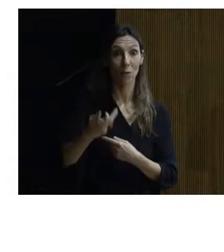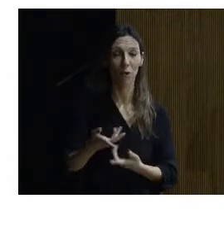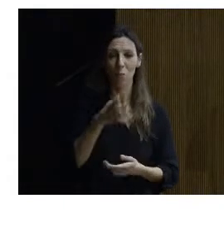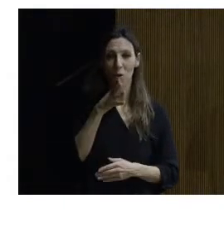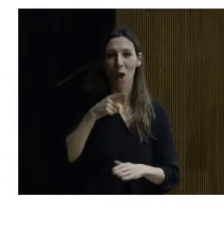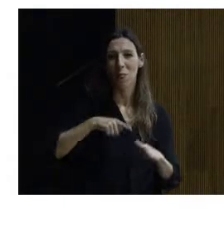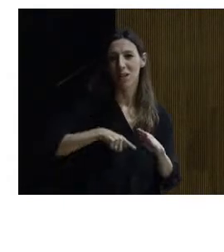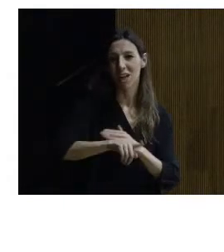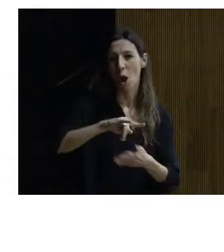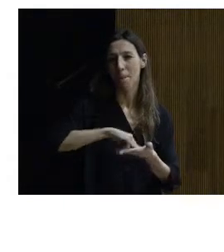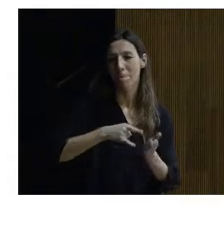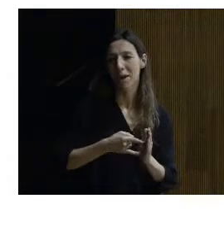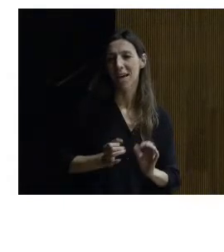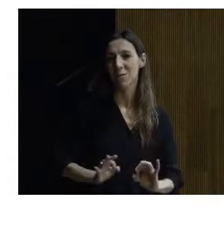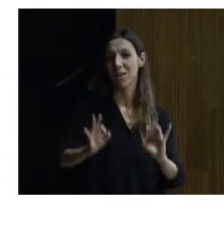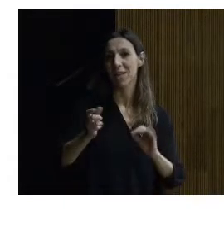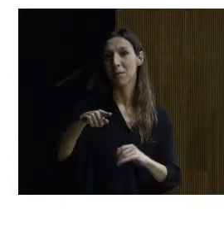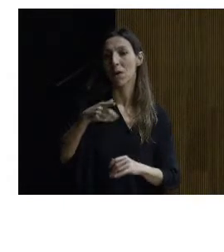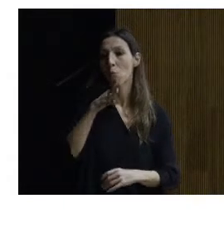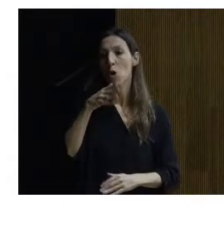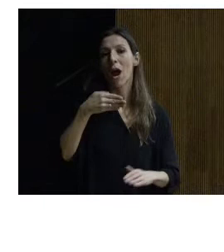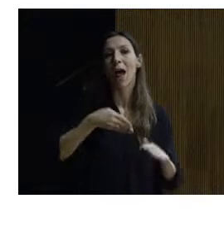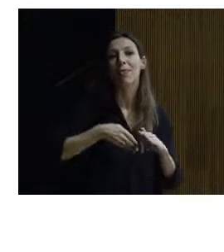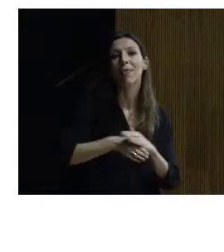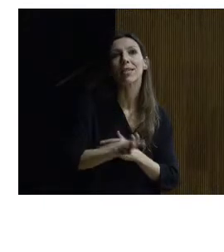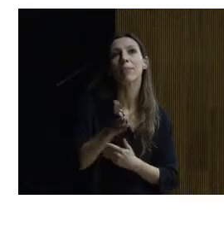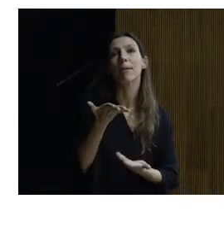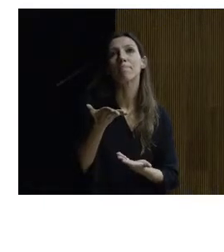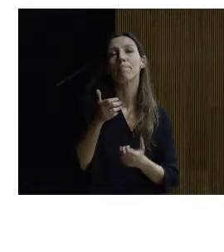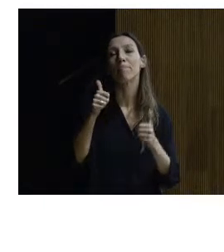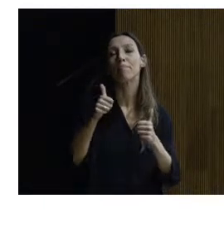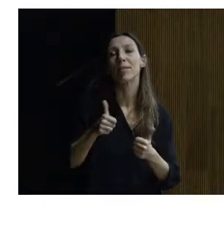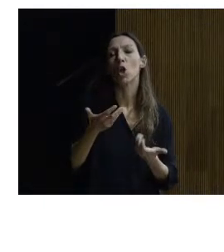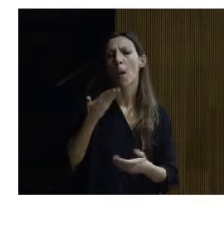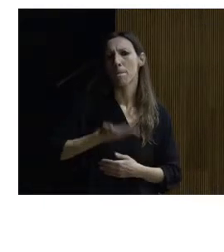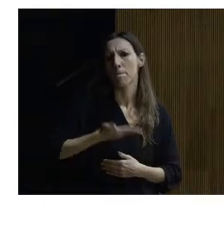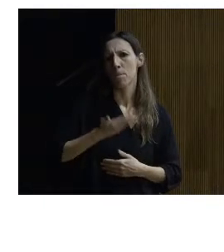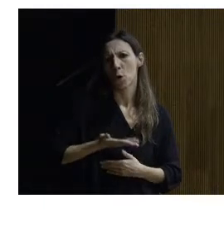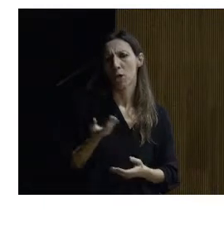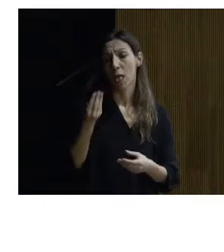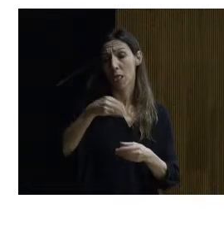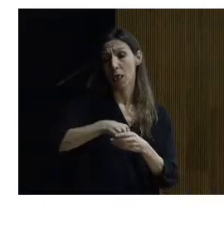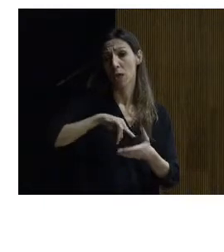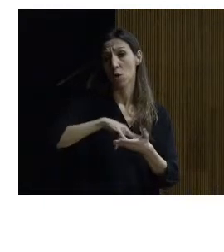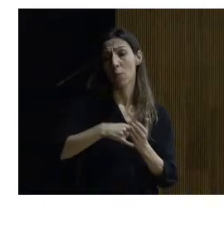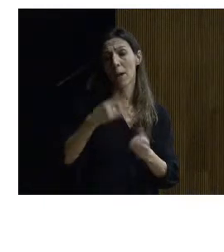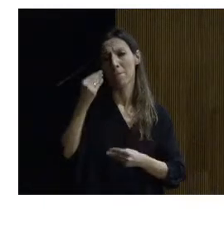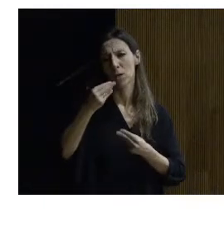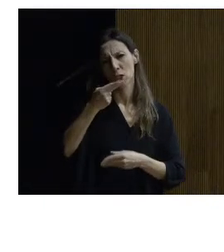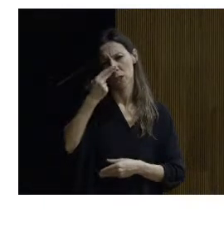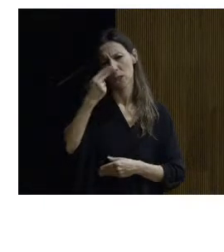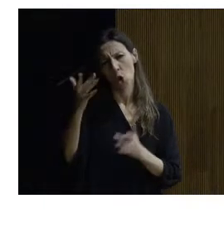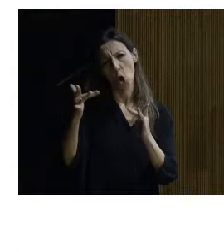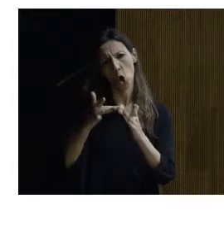y la accesibilidad tiene una es una epigrafía importante en la relación de este plan por bueno pues piensa que puede ser interesante ponernos en